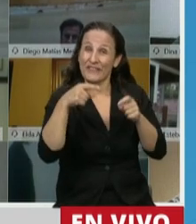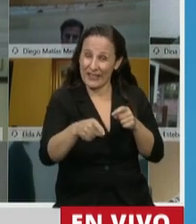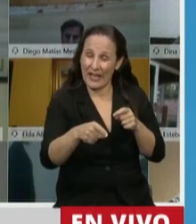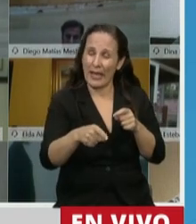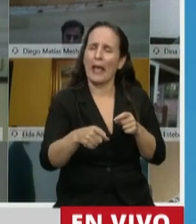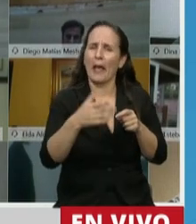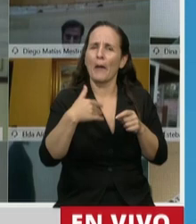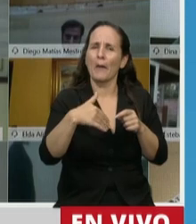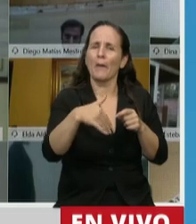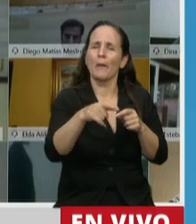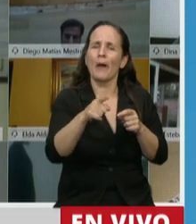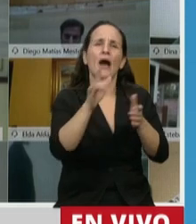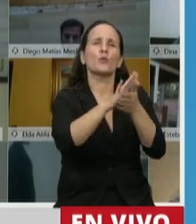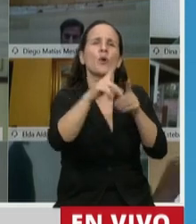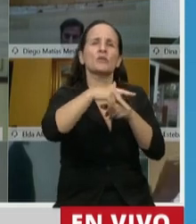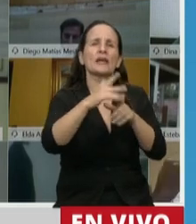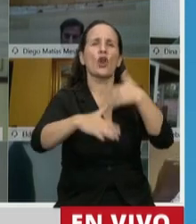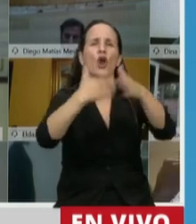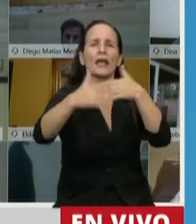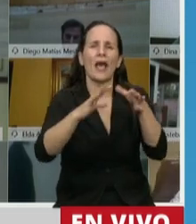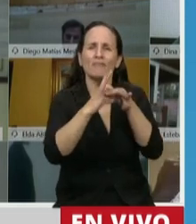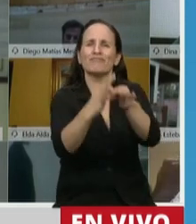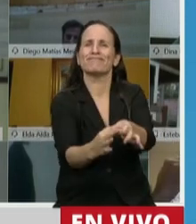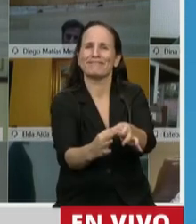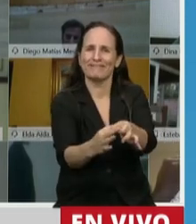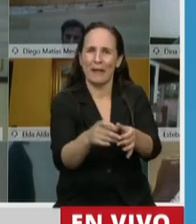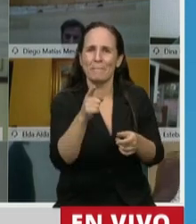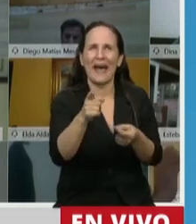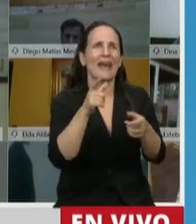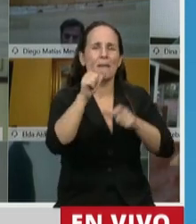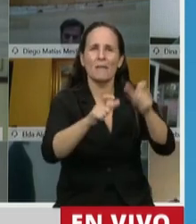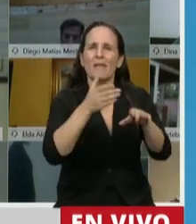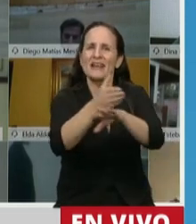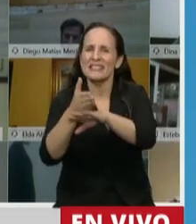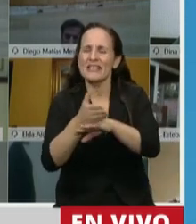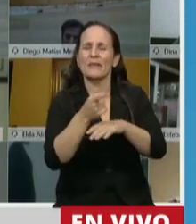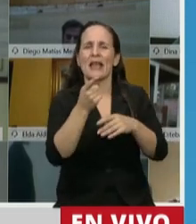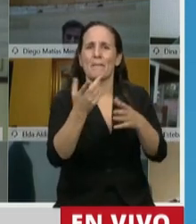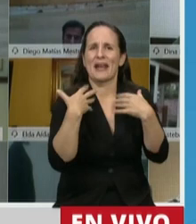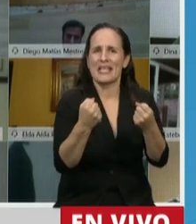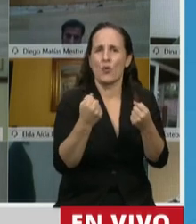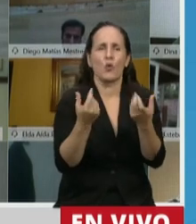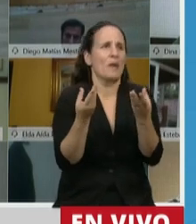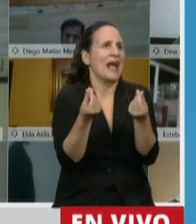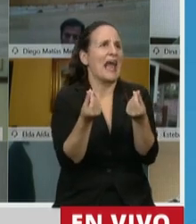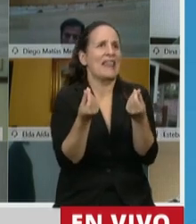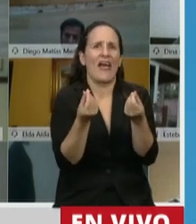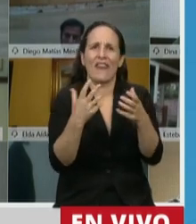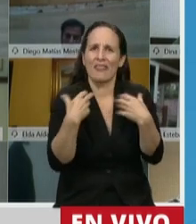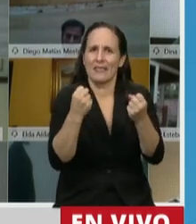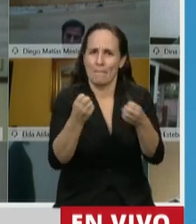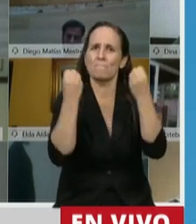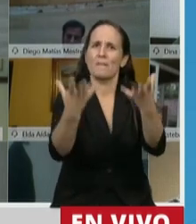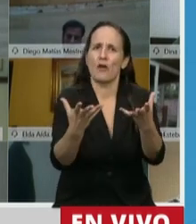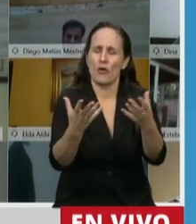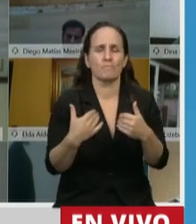beneficiados adaptándose a los nuevos desarrollos tecnológicos y generar mayor accesibilidad a una salud de mayor calidad. Así que agradecerles a